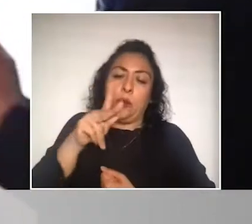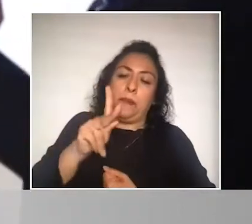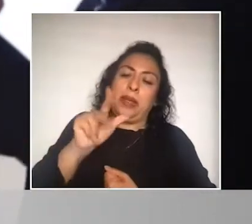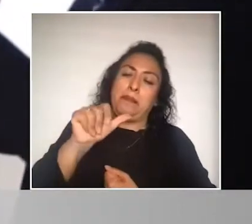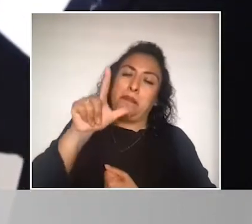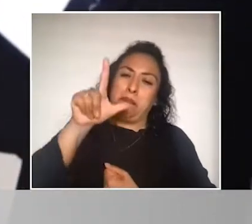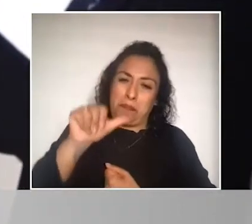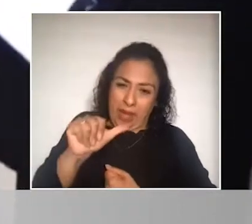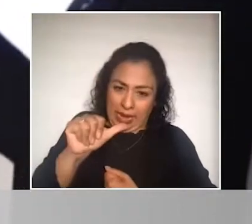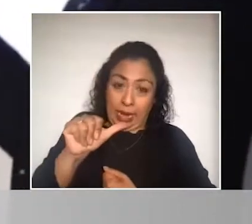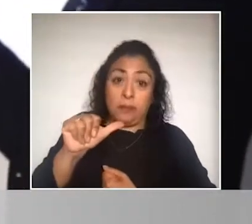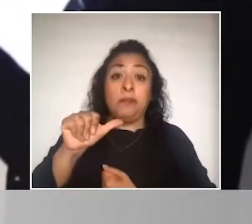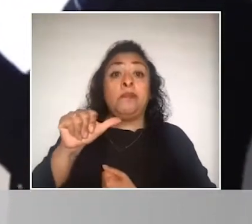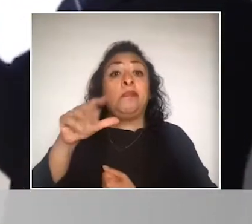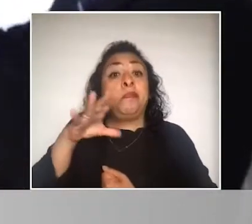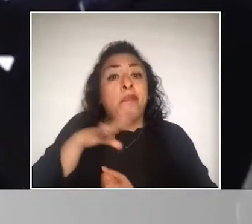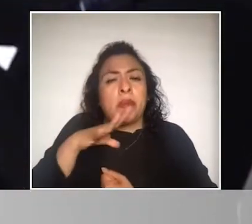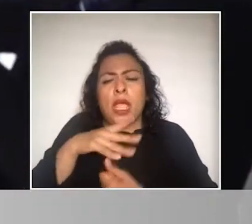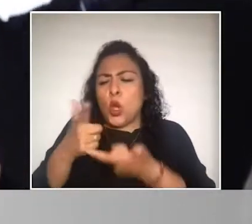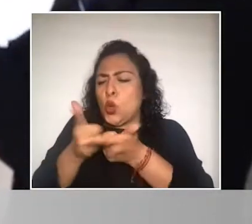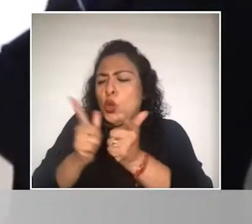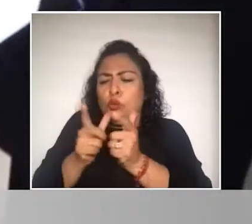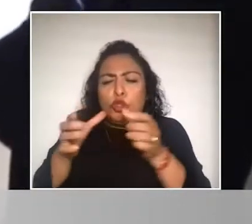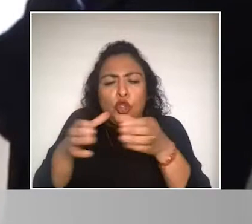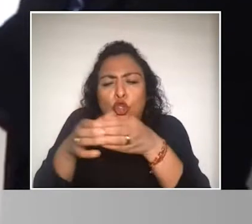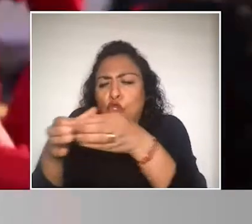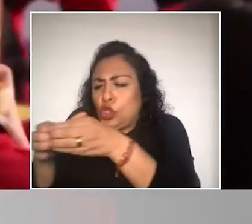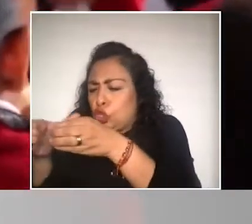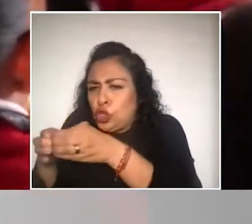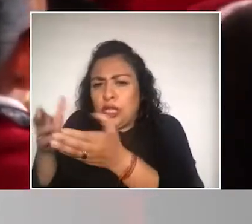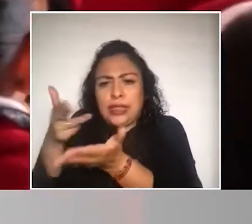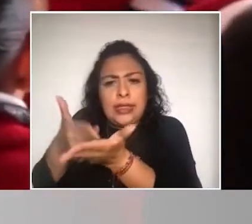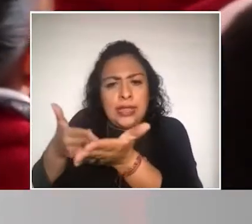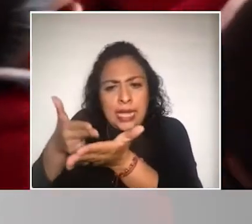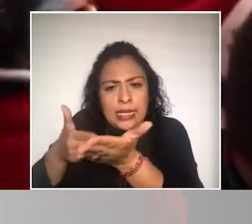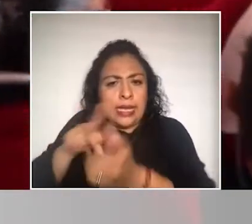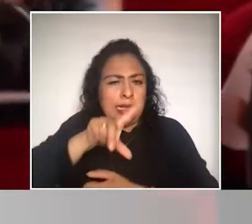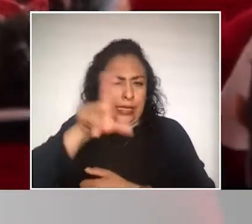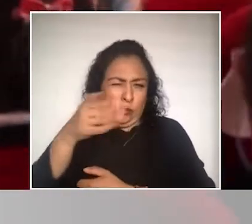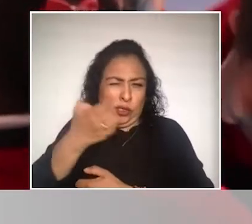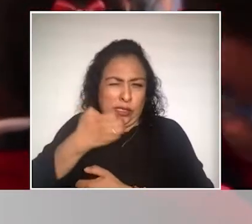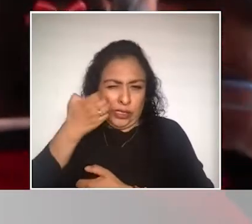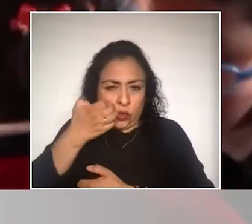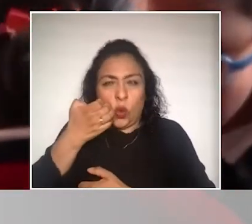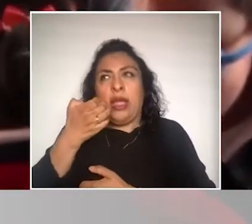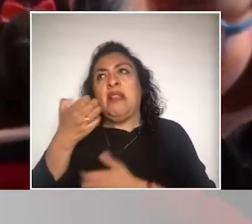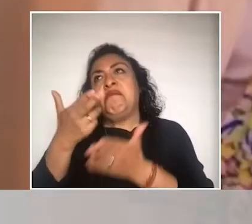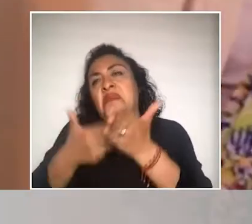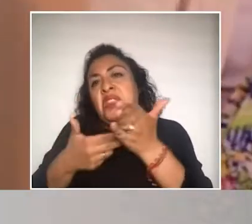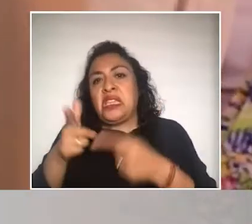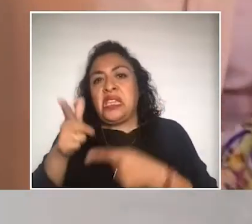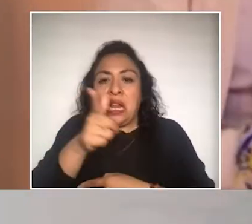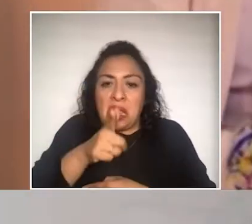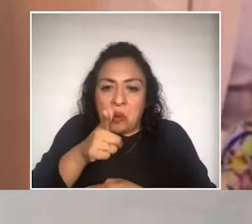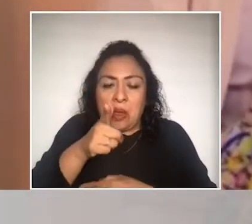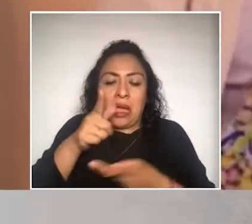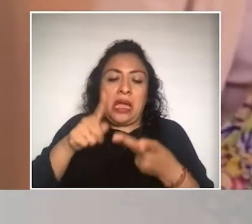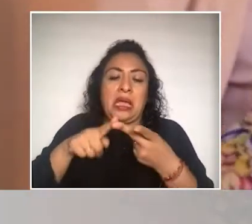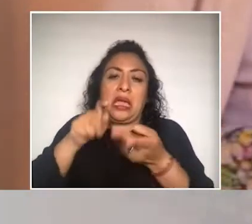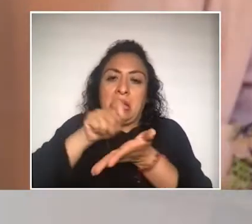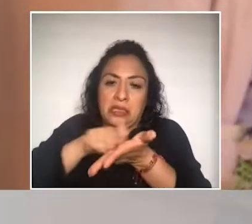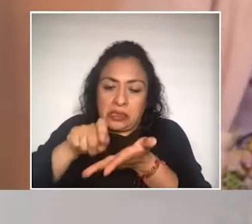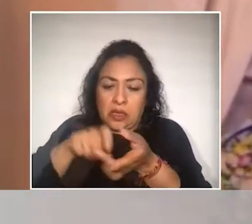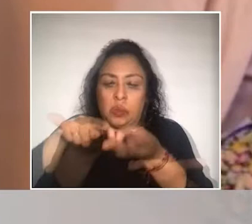en el que se interviene en pequeños grupos a través de talleres exescolarizados, talleres de lenguaje, lectoescritura y matemáticas.